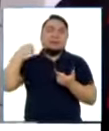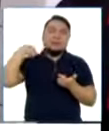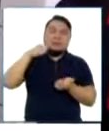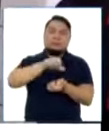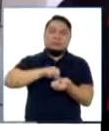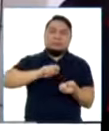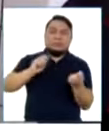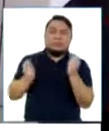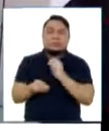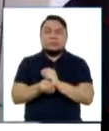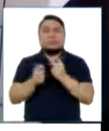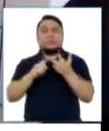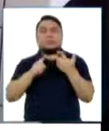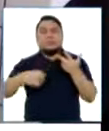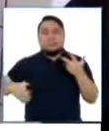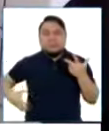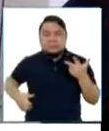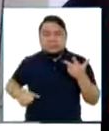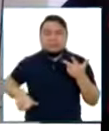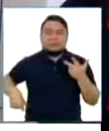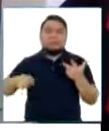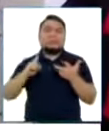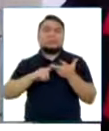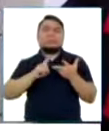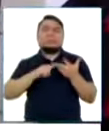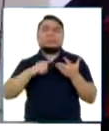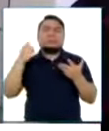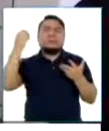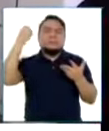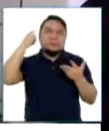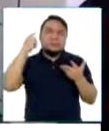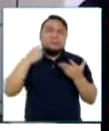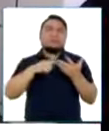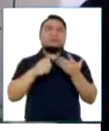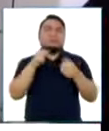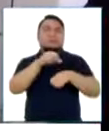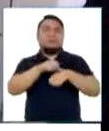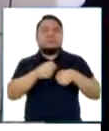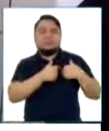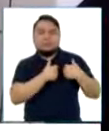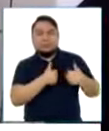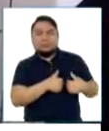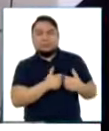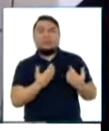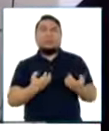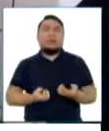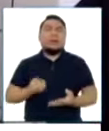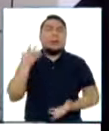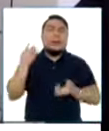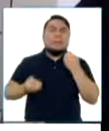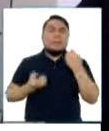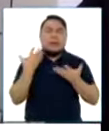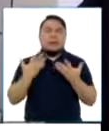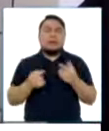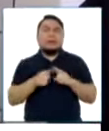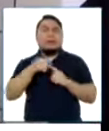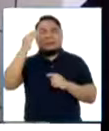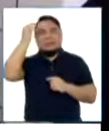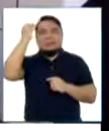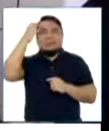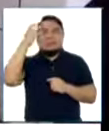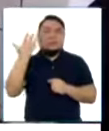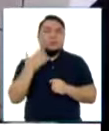médula, trasplante renal, hepático, coclear, cirugías cardíacas, grandes quemados, tumores